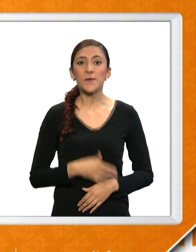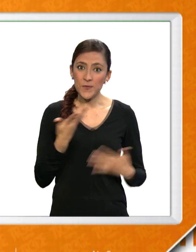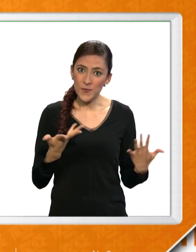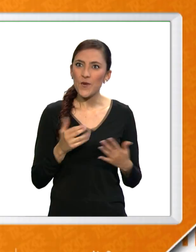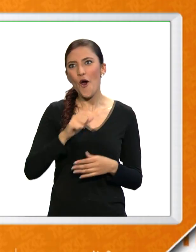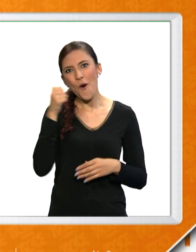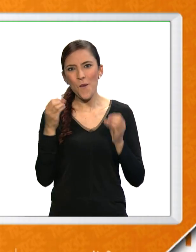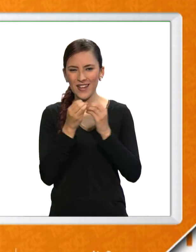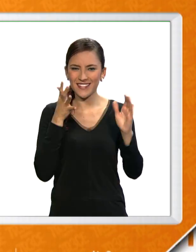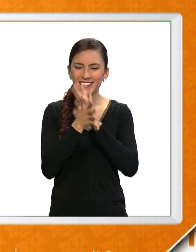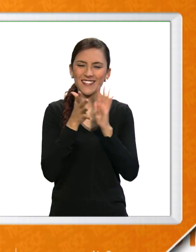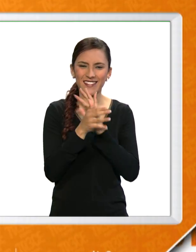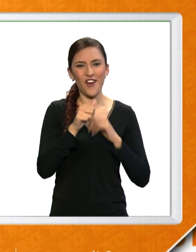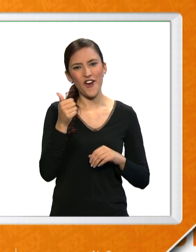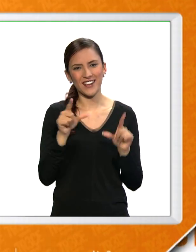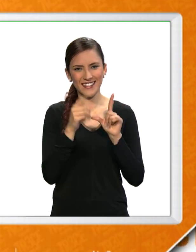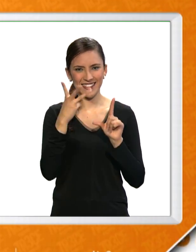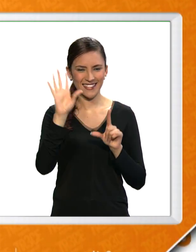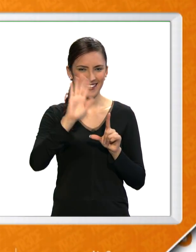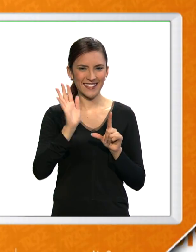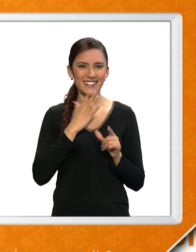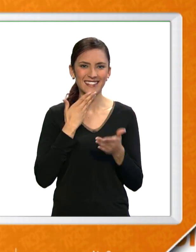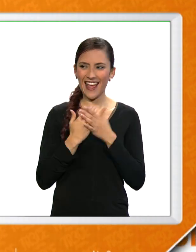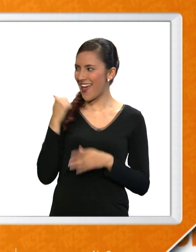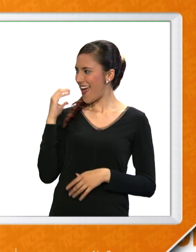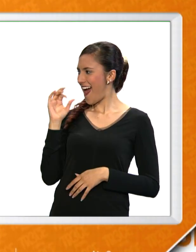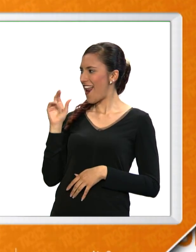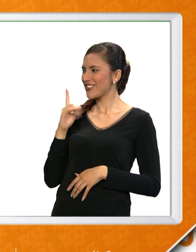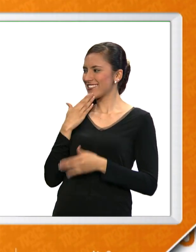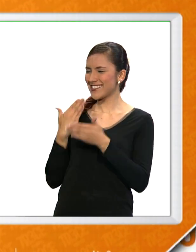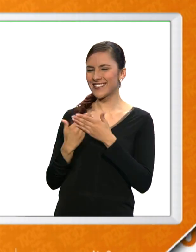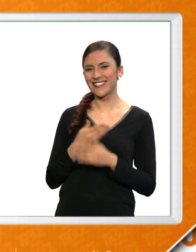y en cualquier momento más 13 News. Gracias, Carlitos.